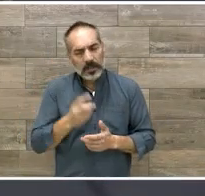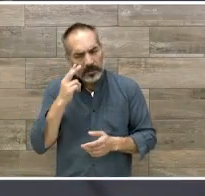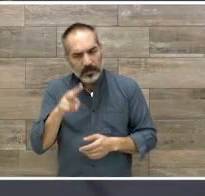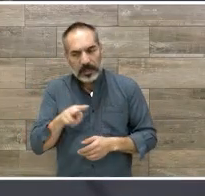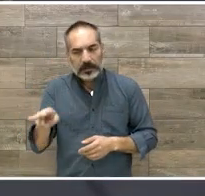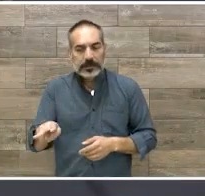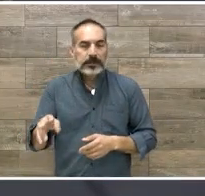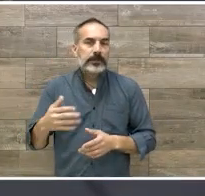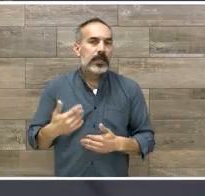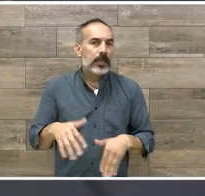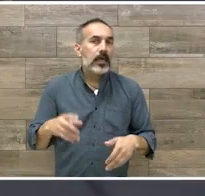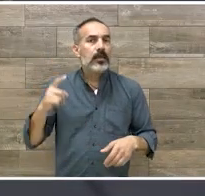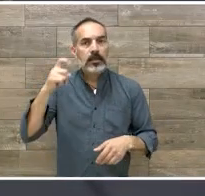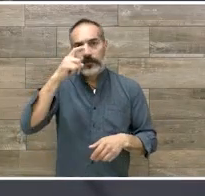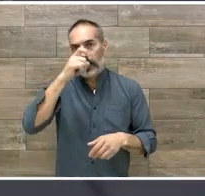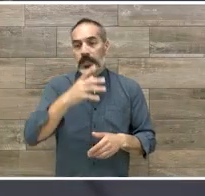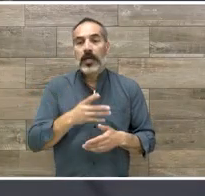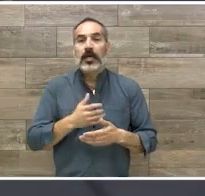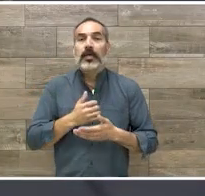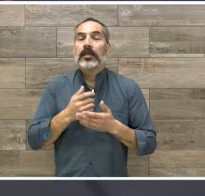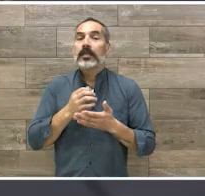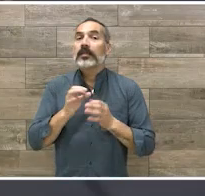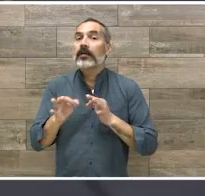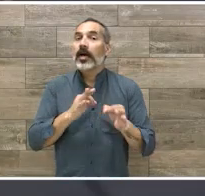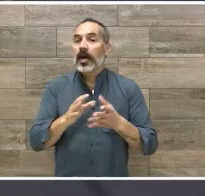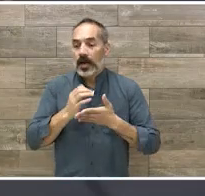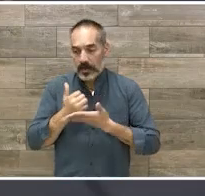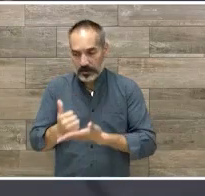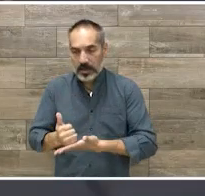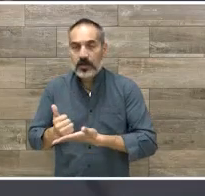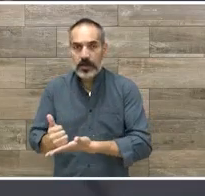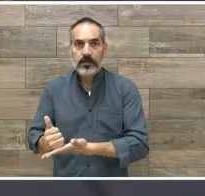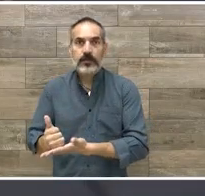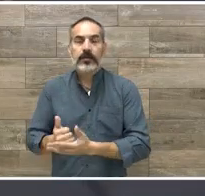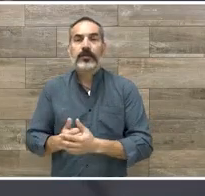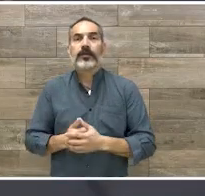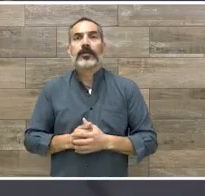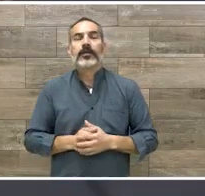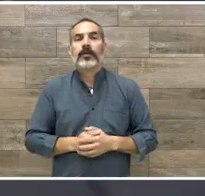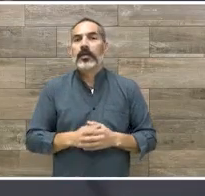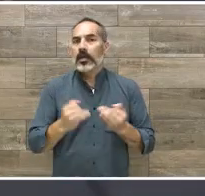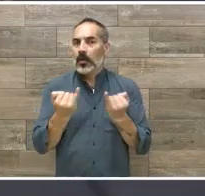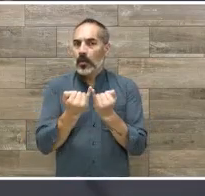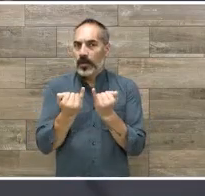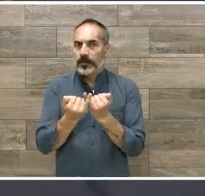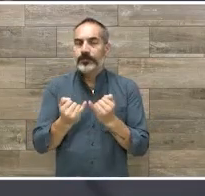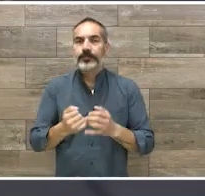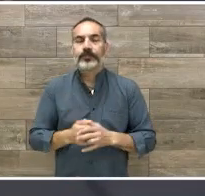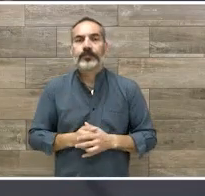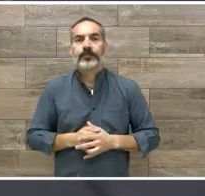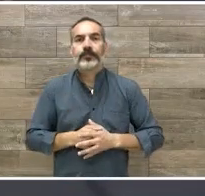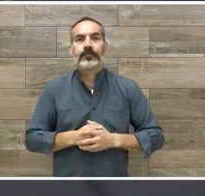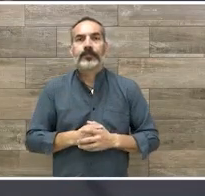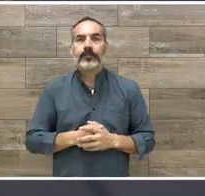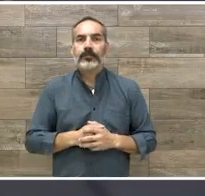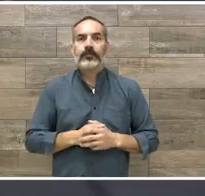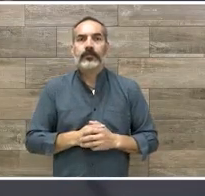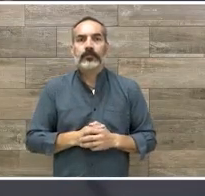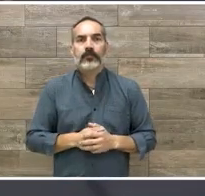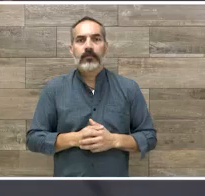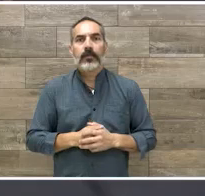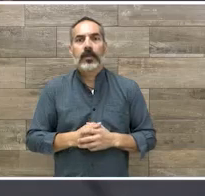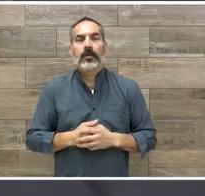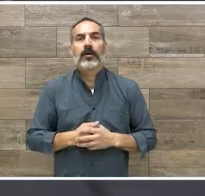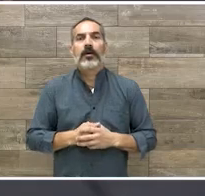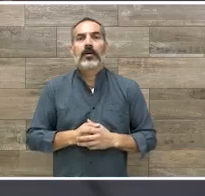siguiendo. Y por otra parte, también, bueno, la novedad